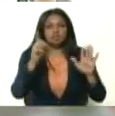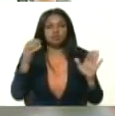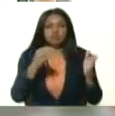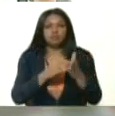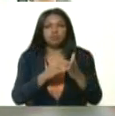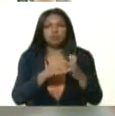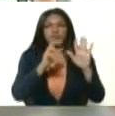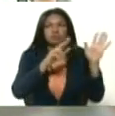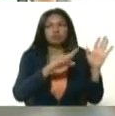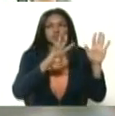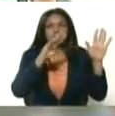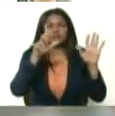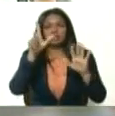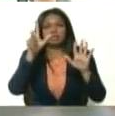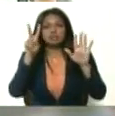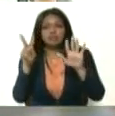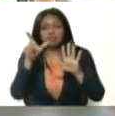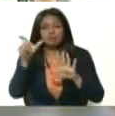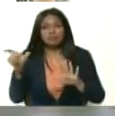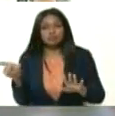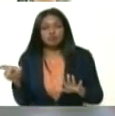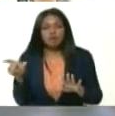81.887 fallecidos.